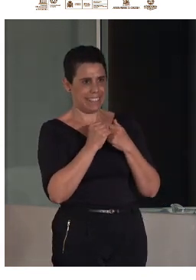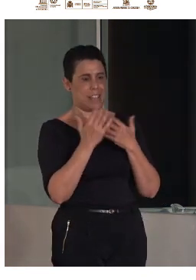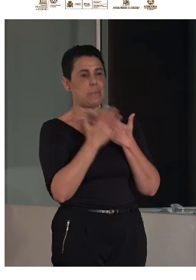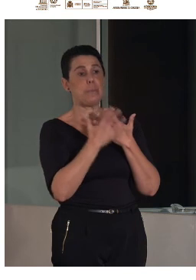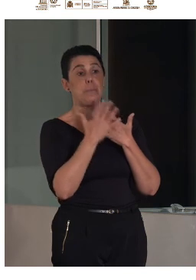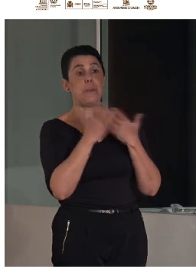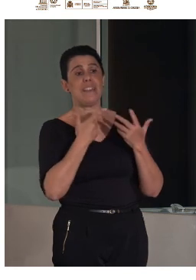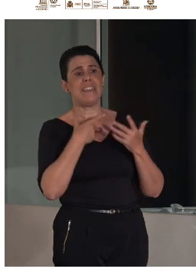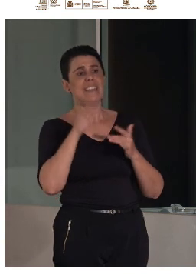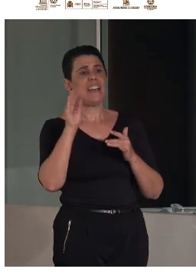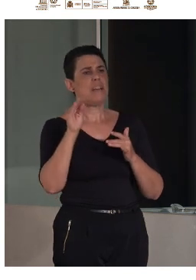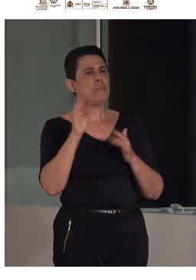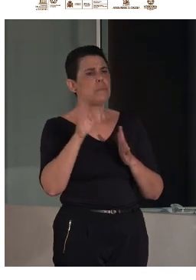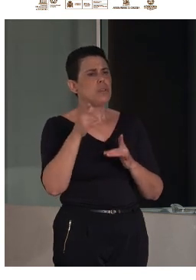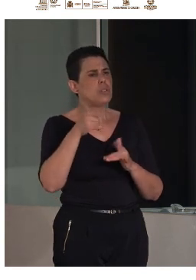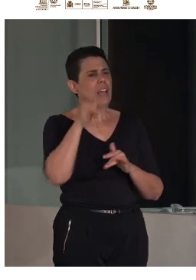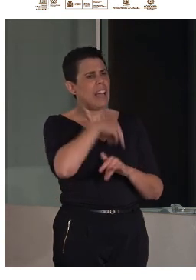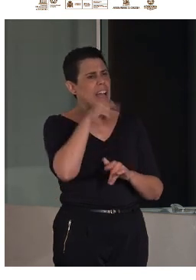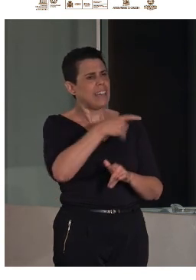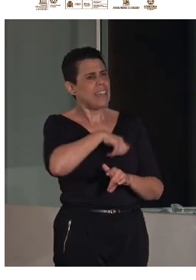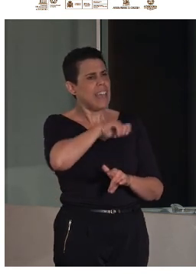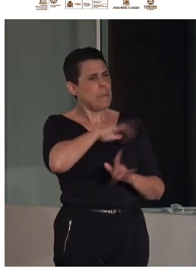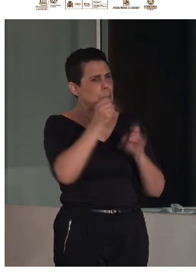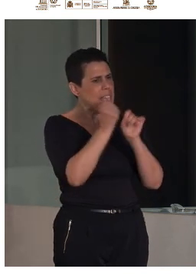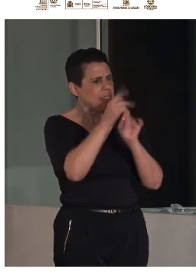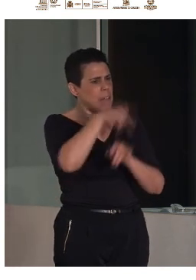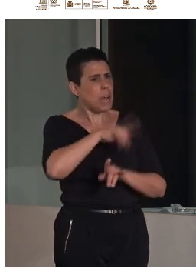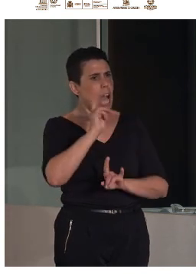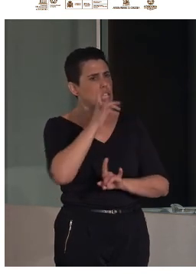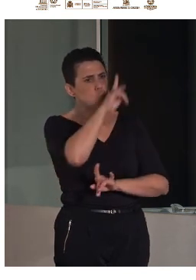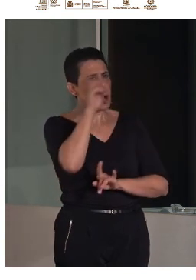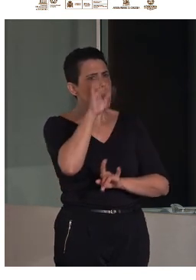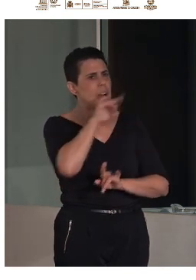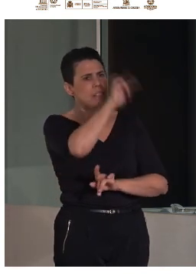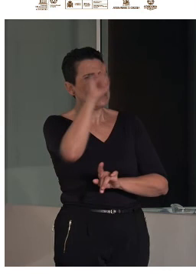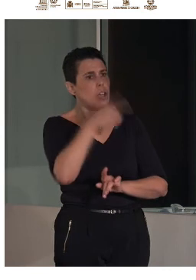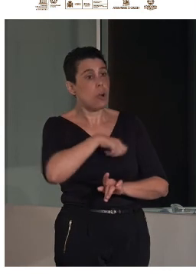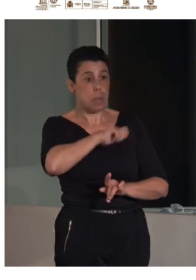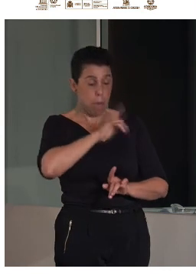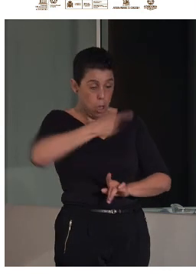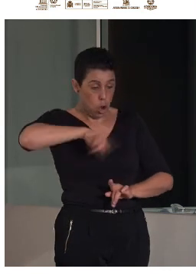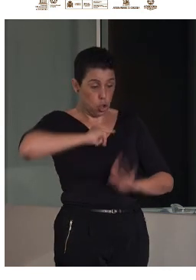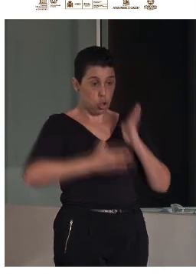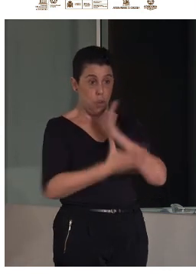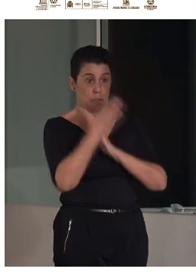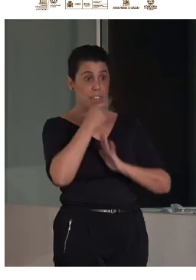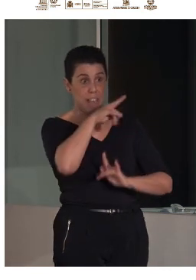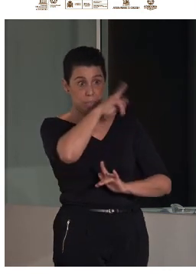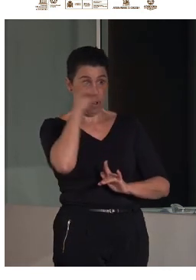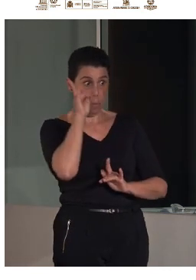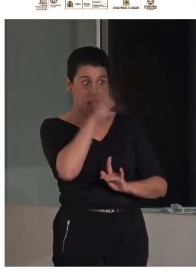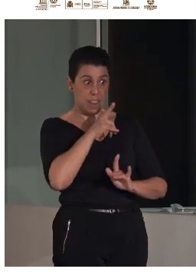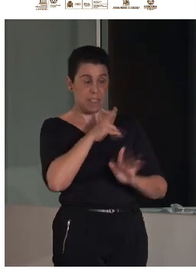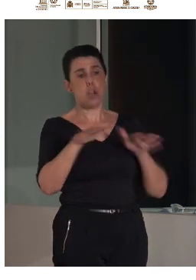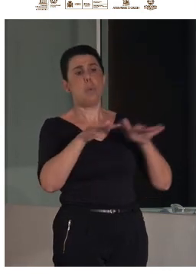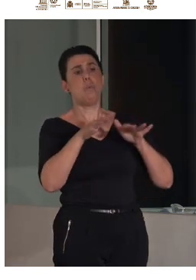pregunta es ¿trabajáis en toda España solamente en Madrid? bueno nosotros somos la federación madrileña de un movimiento asociativo